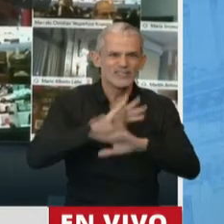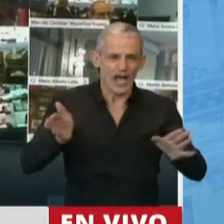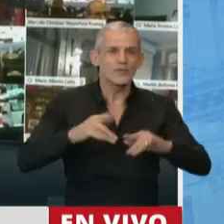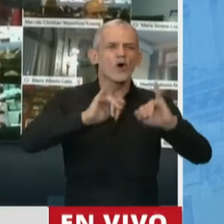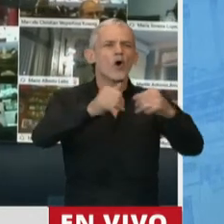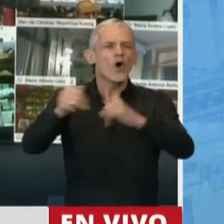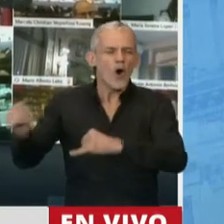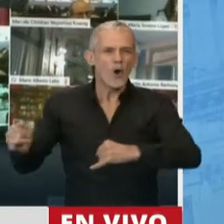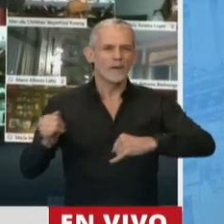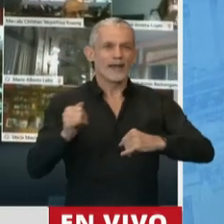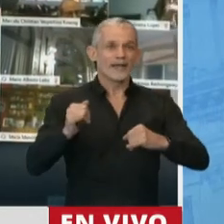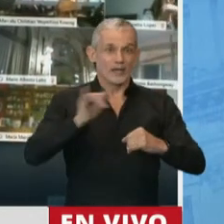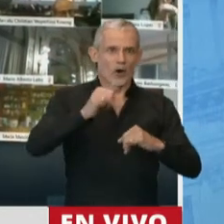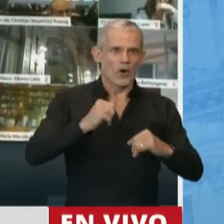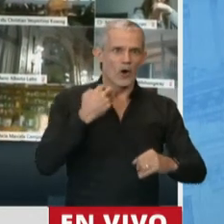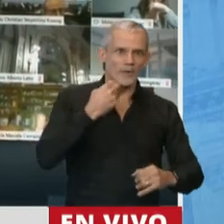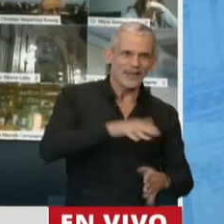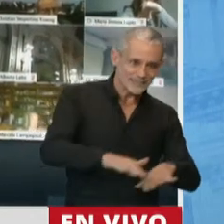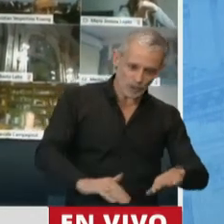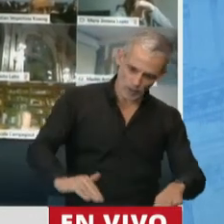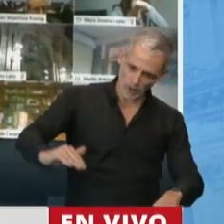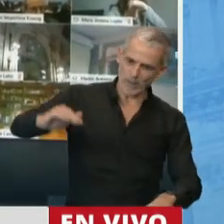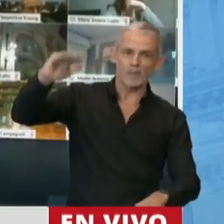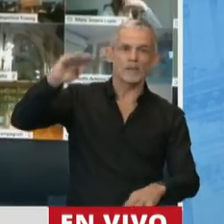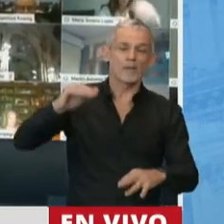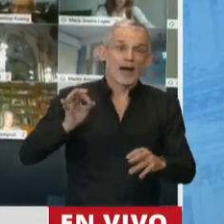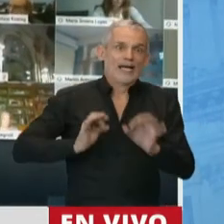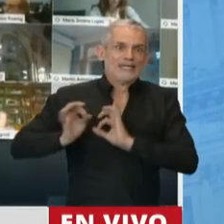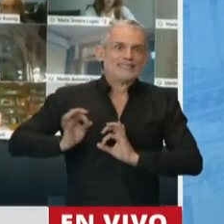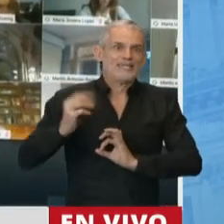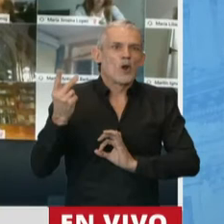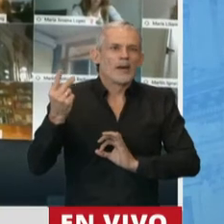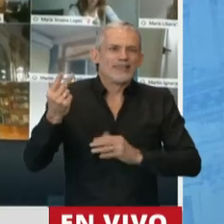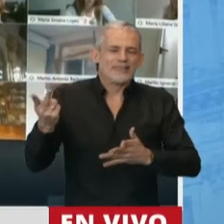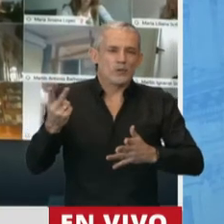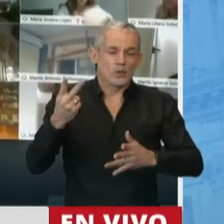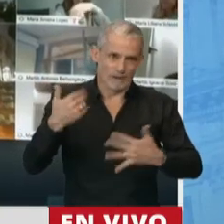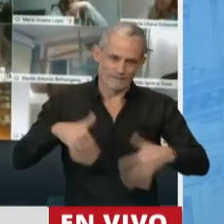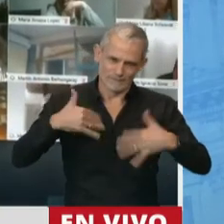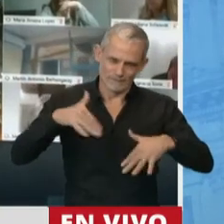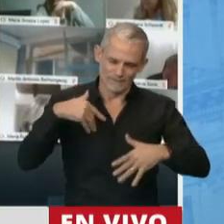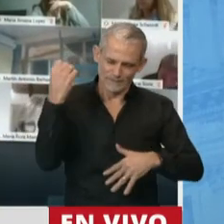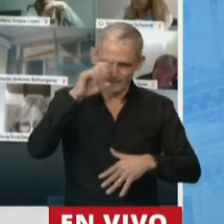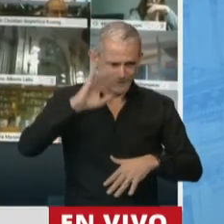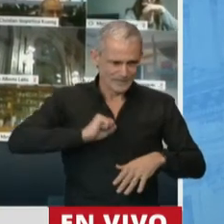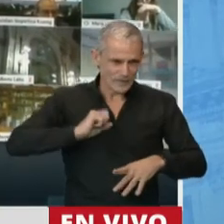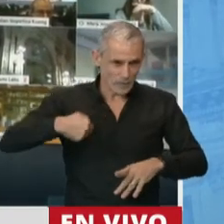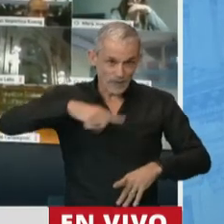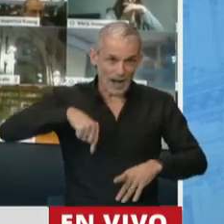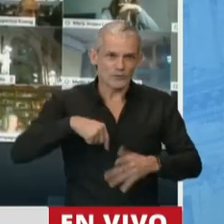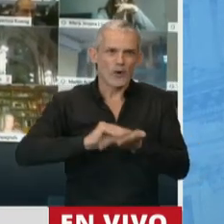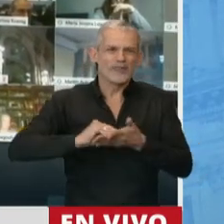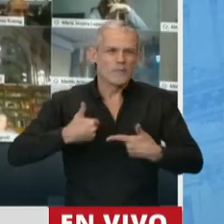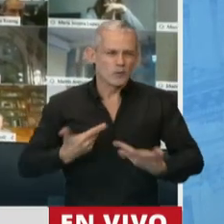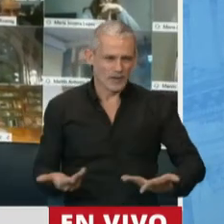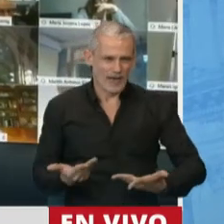jóvenes, nuestros hijos van creciendo, que es a la del siglo XXI, lo cual es todo un desafío para nosotros como legisladores. Y